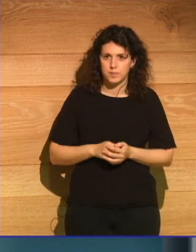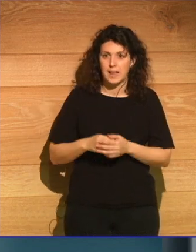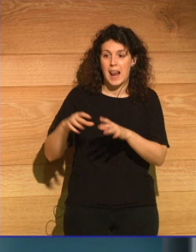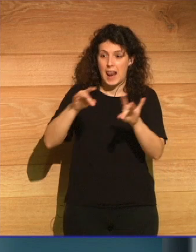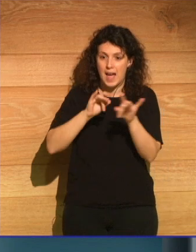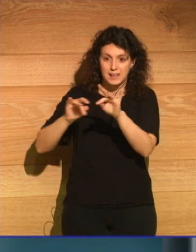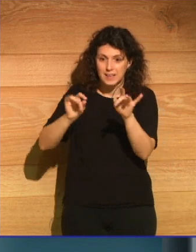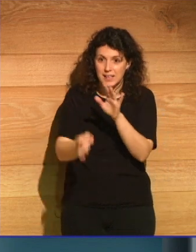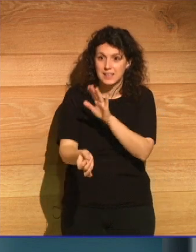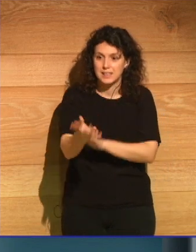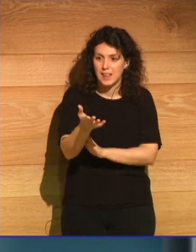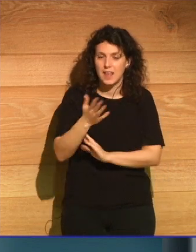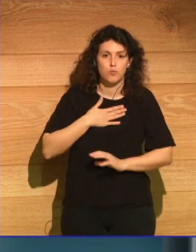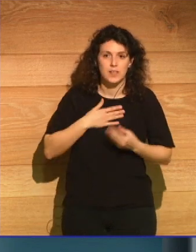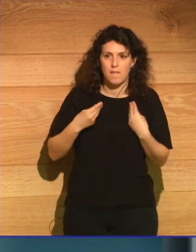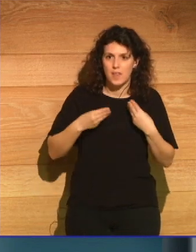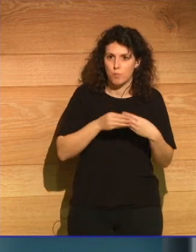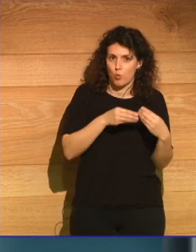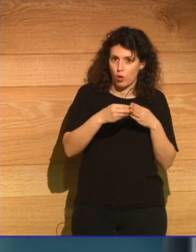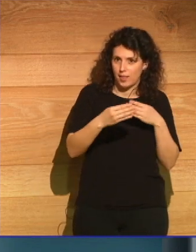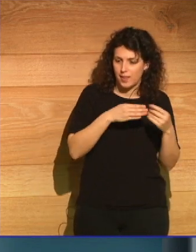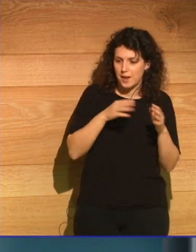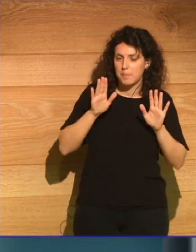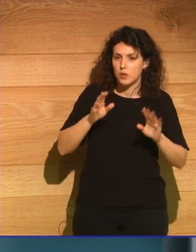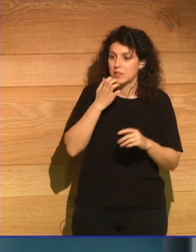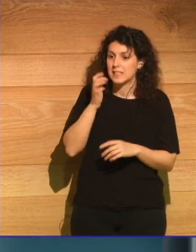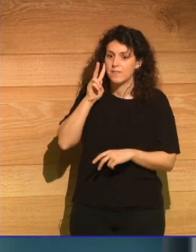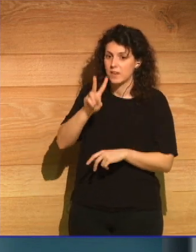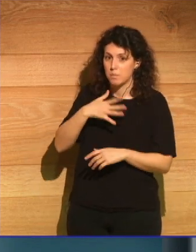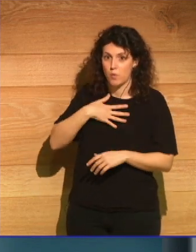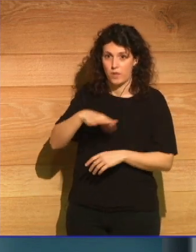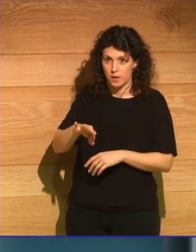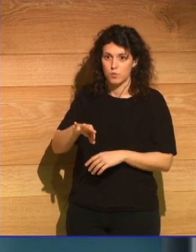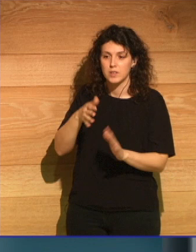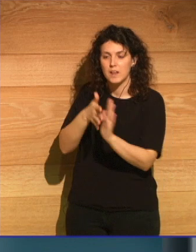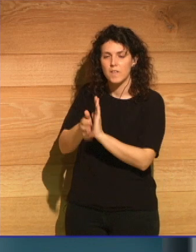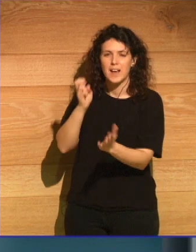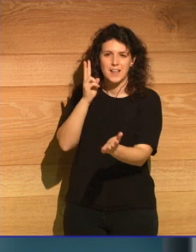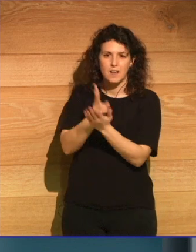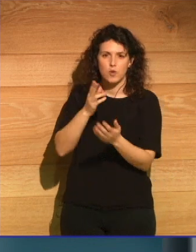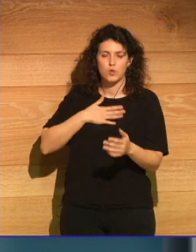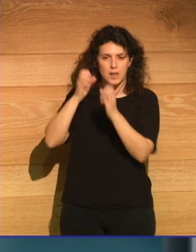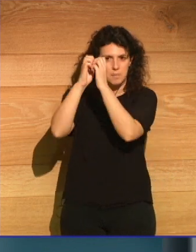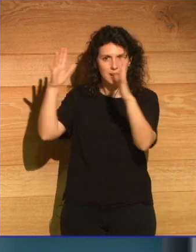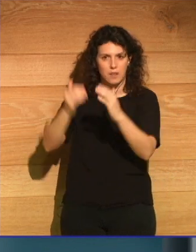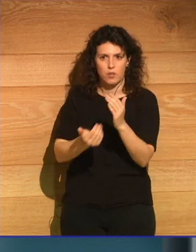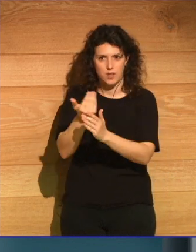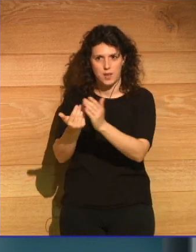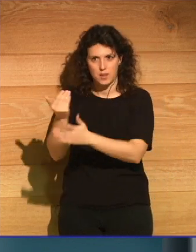moldea nuestras vidas, pero ser capaces de verlo supone un enorme desafío para nuestra imaginación cotidiana.